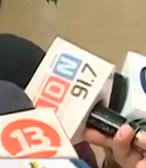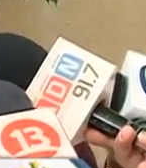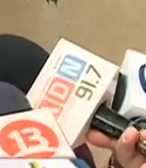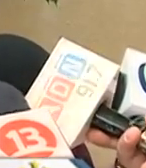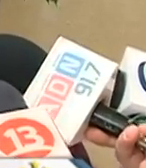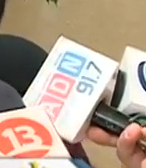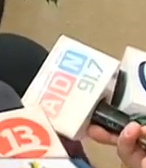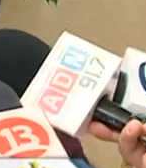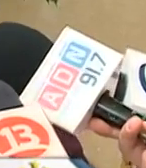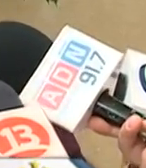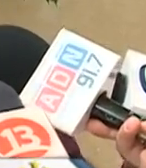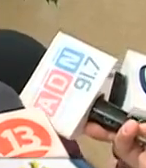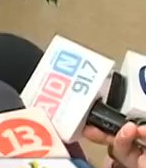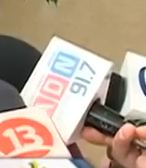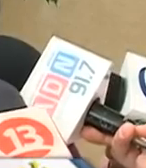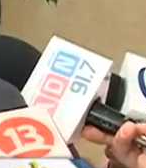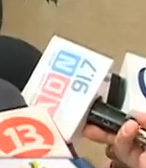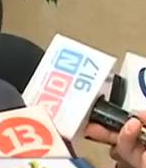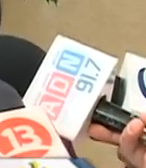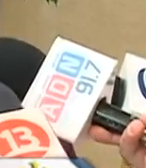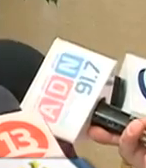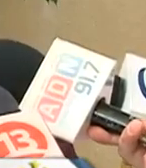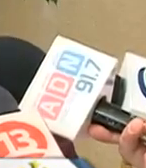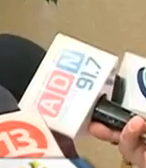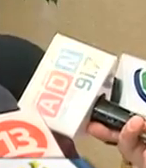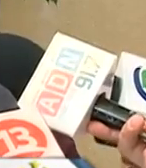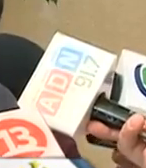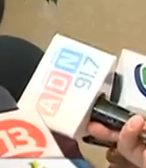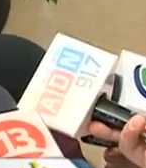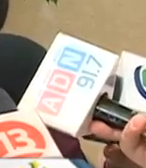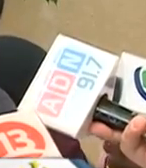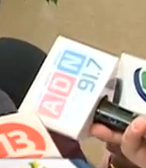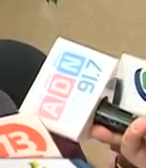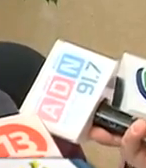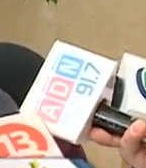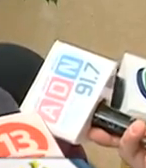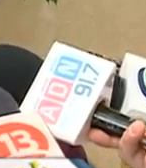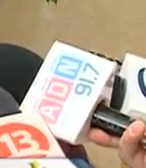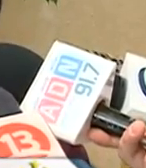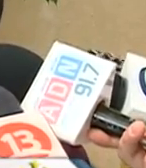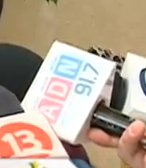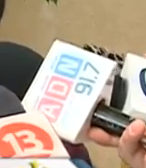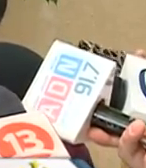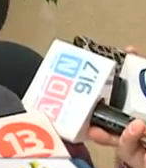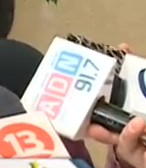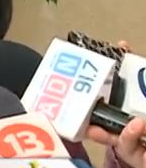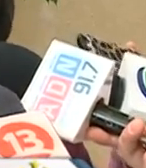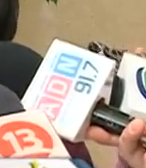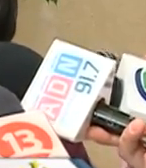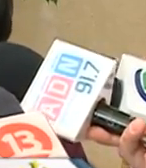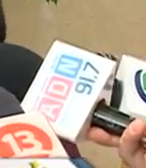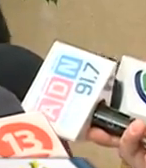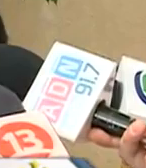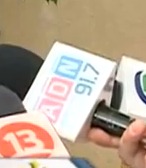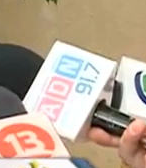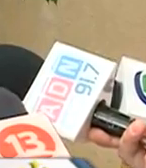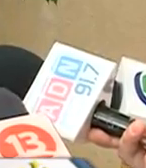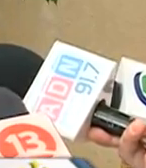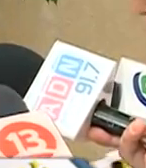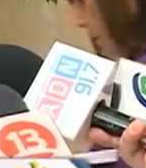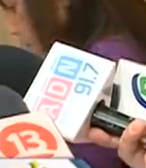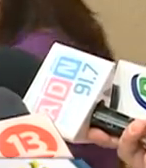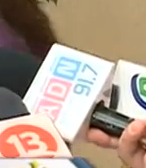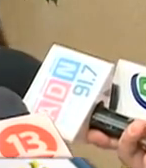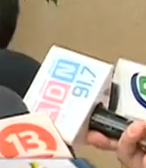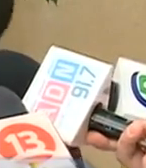torturas y desapariciones hubo parlamentarios que tuvieron la dignidad además de abstenerse de esta